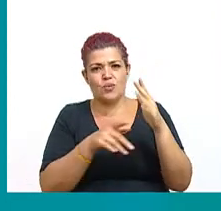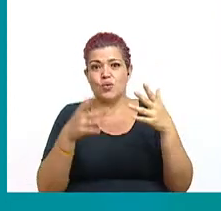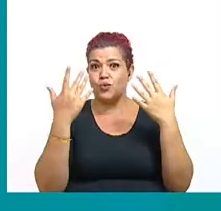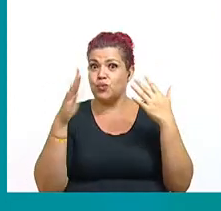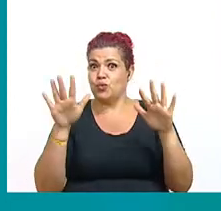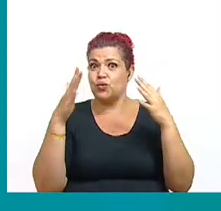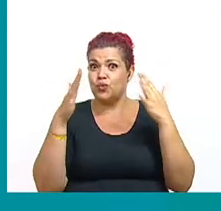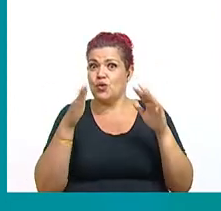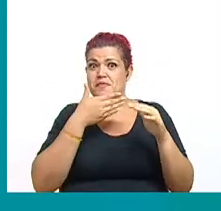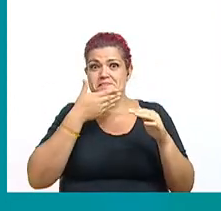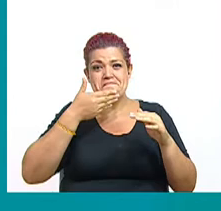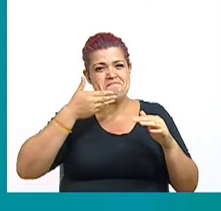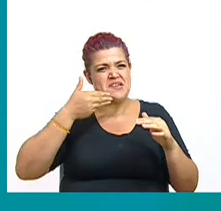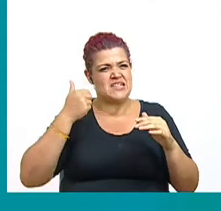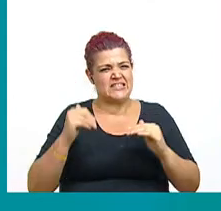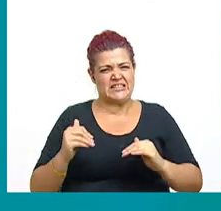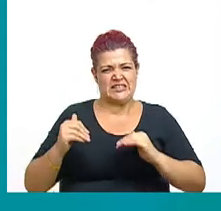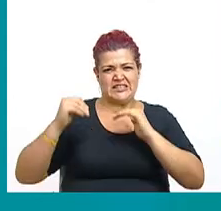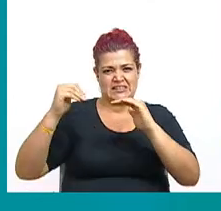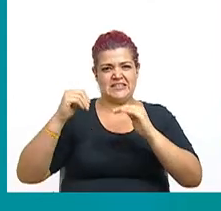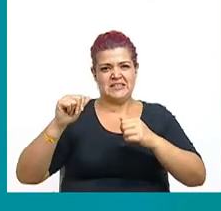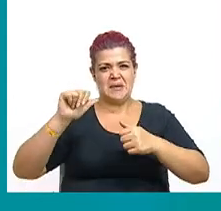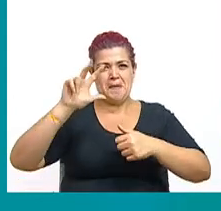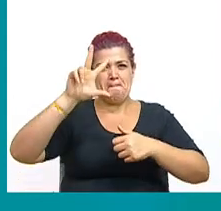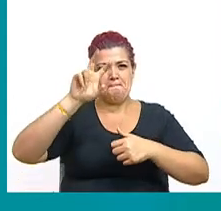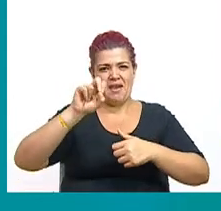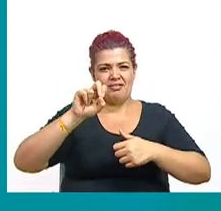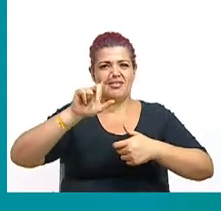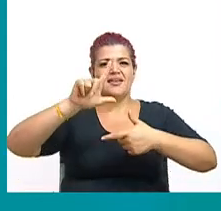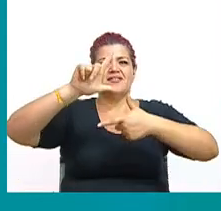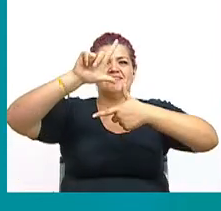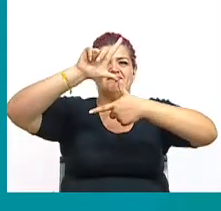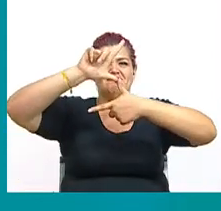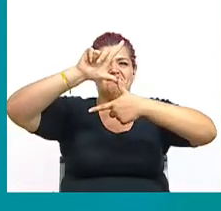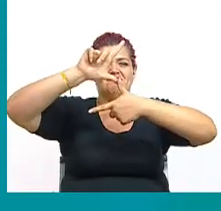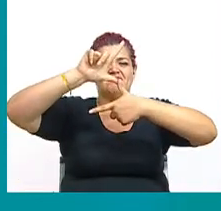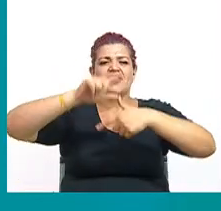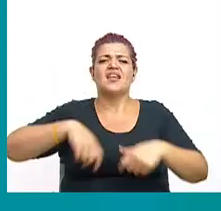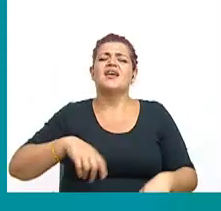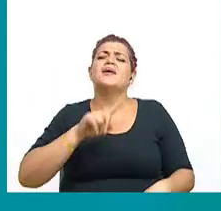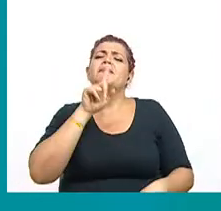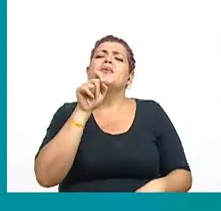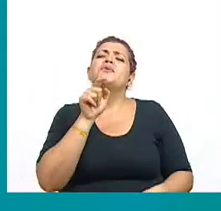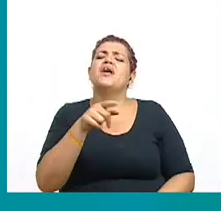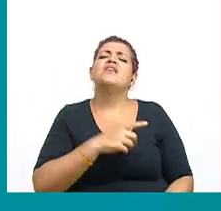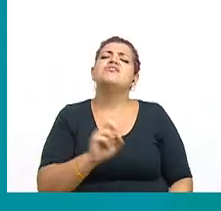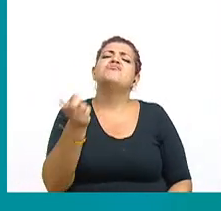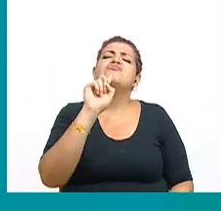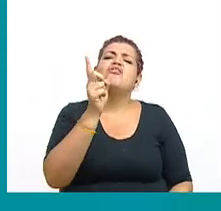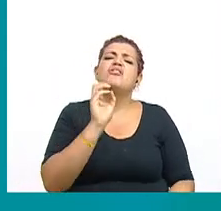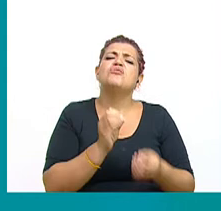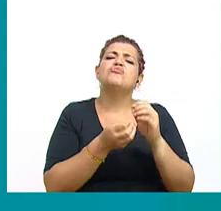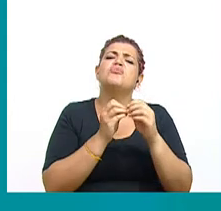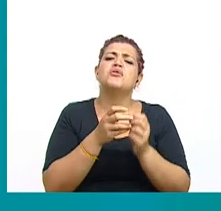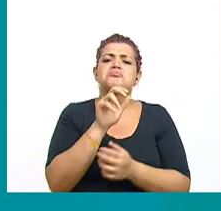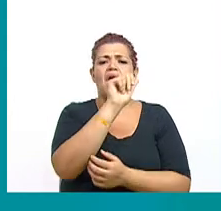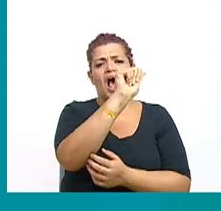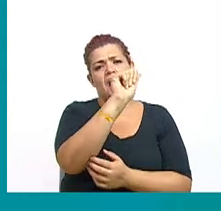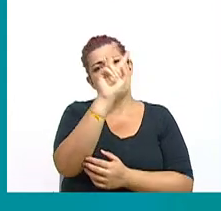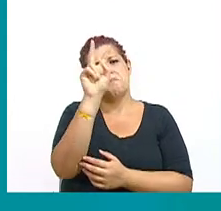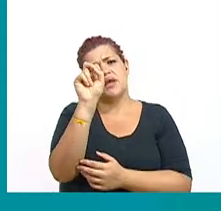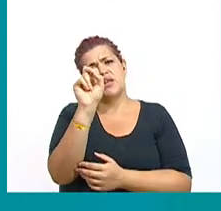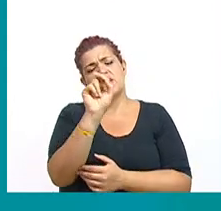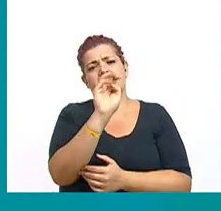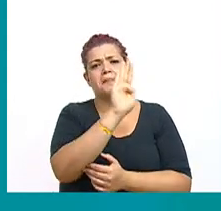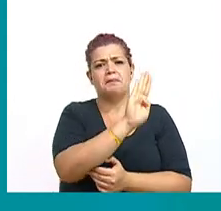las mejores 20 de América Latina. Ok, vamos a hilar más delgado. ¿En cuál lugar? A, 20, B, 19